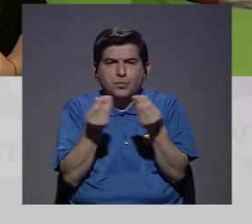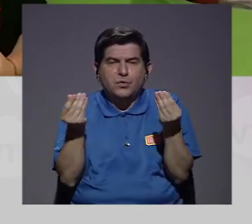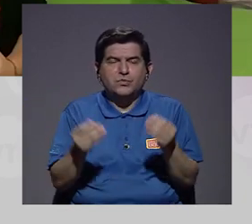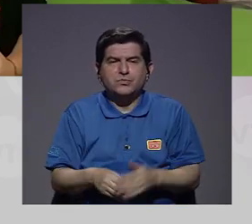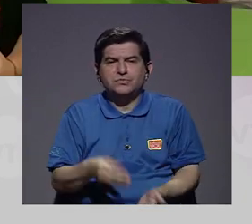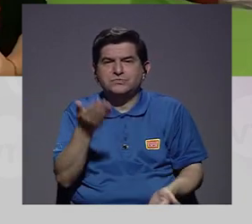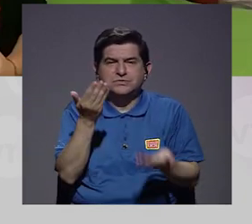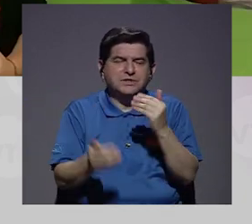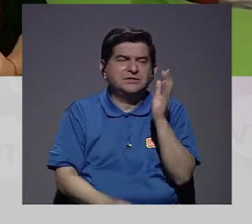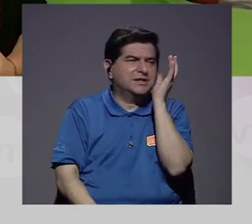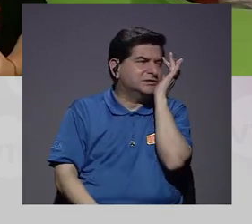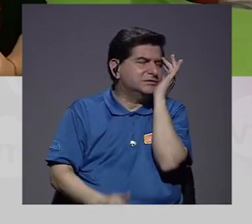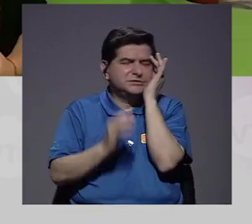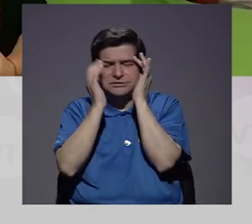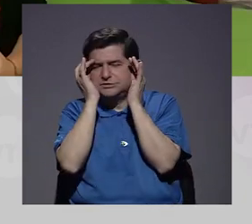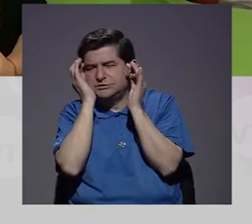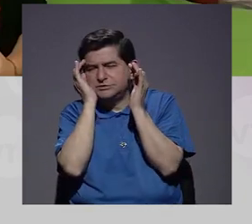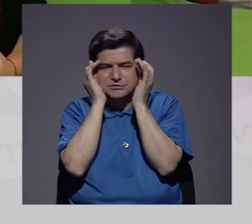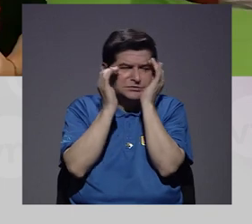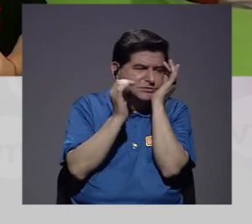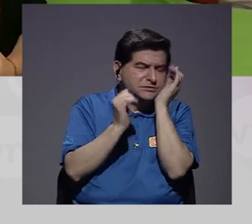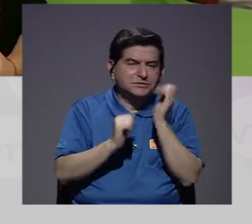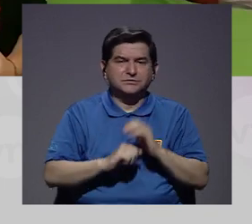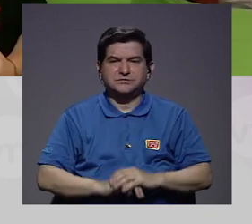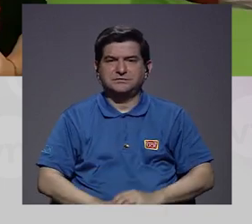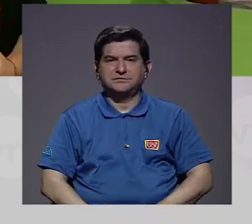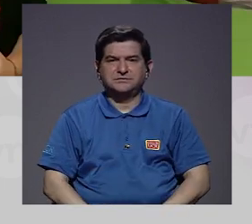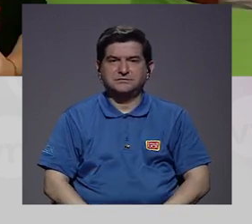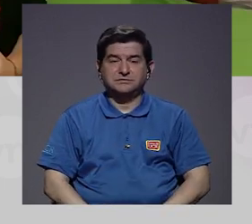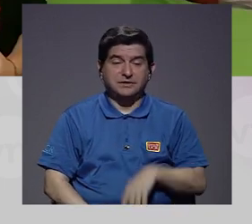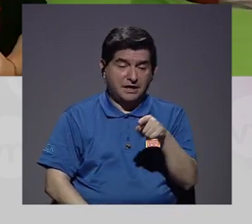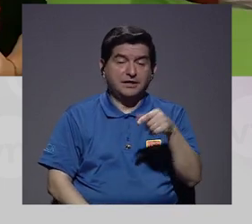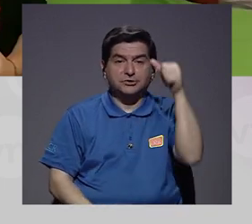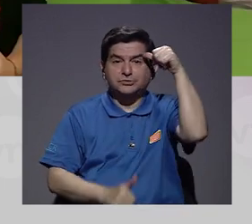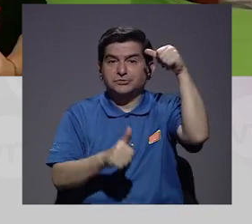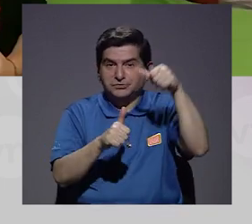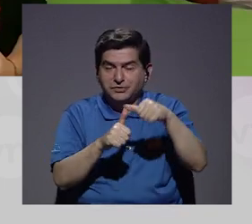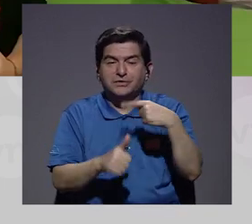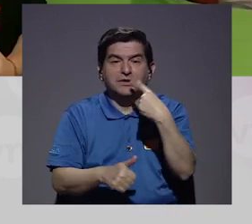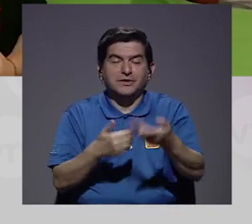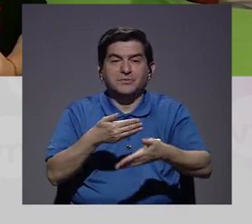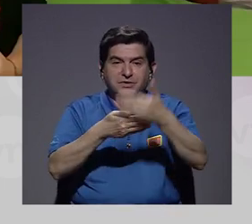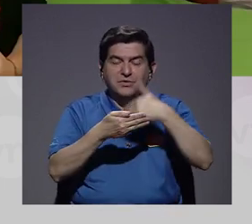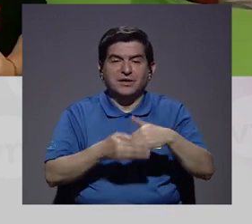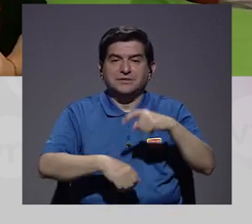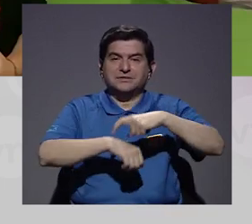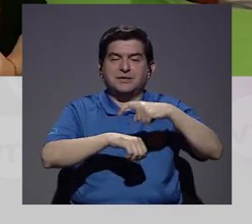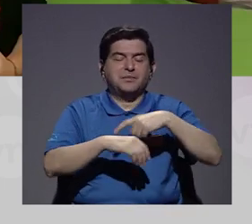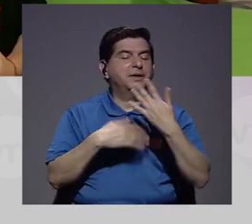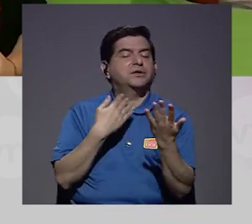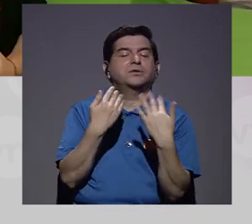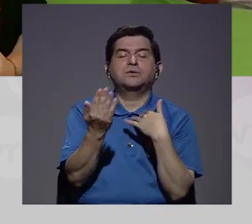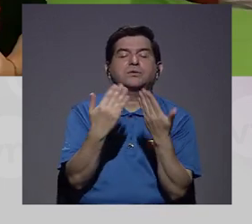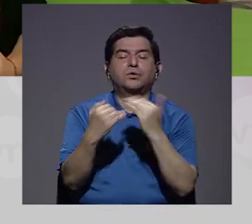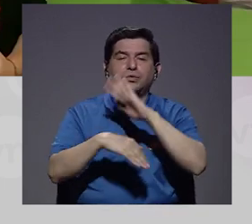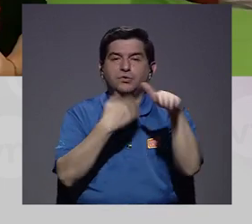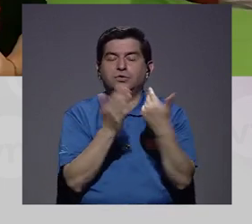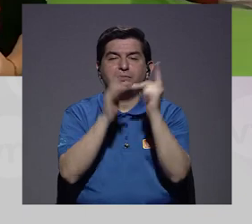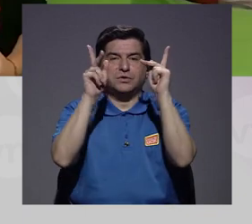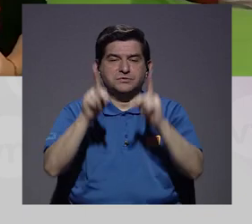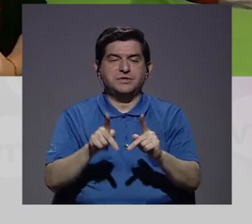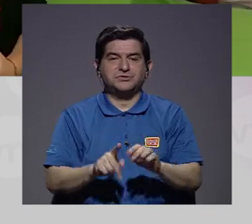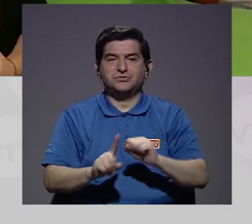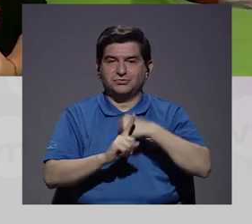generar más preocupación, ¿verdad? Entonces, también, tomar eso en cuenta, como usted decía, a la hora de la empatía, porque no